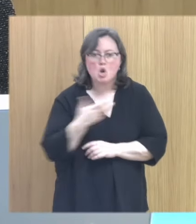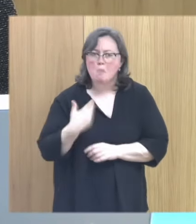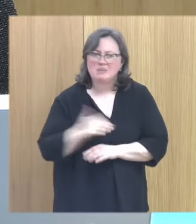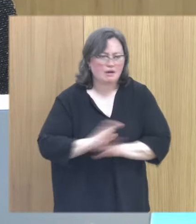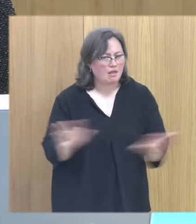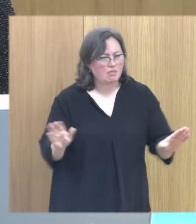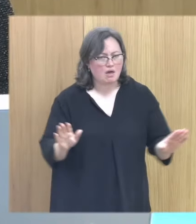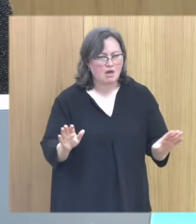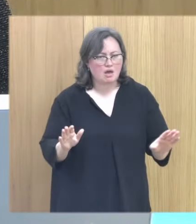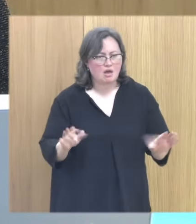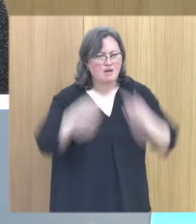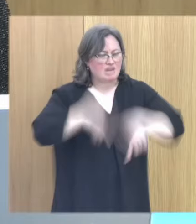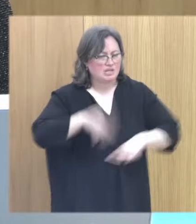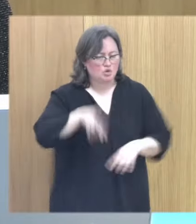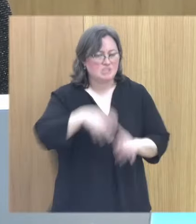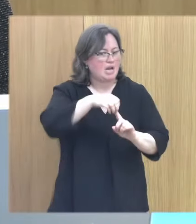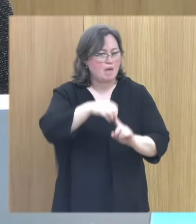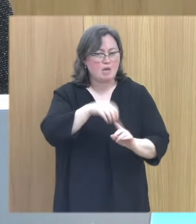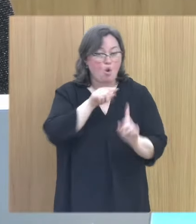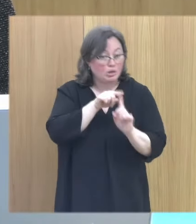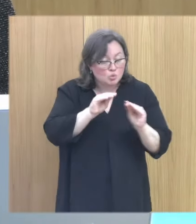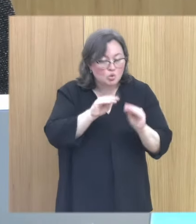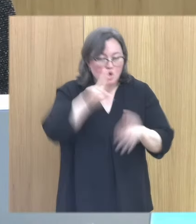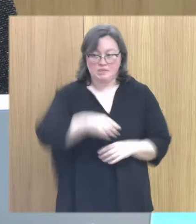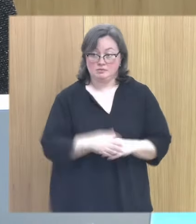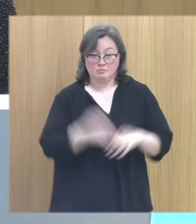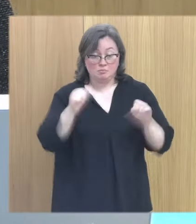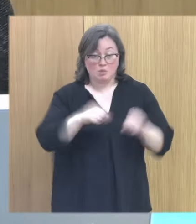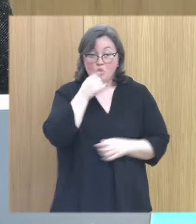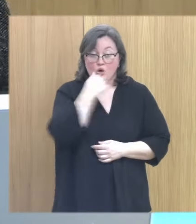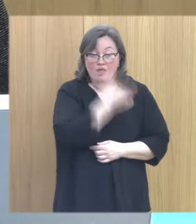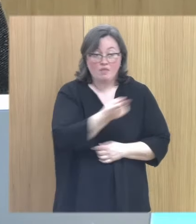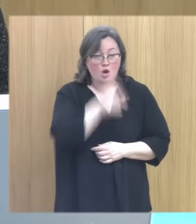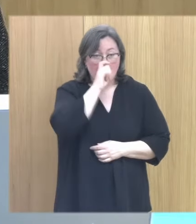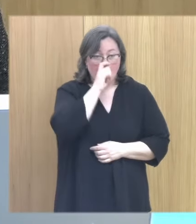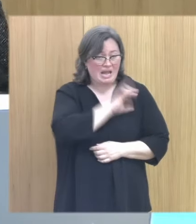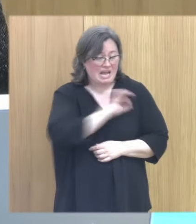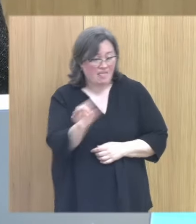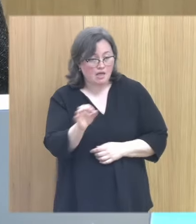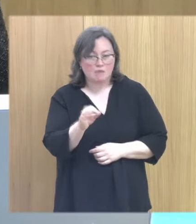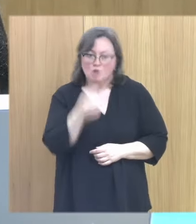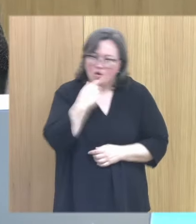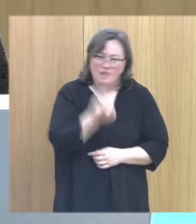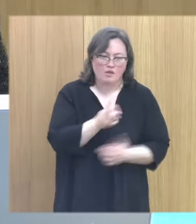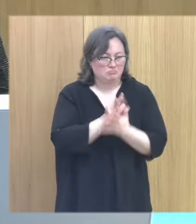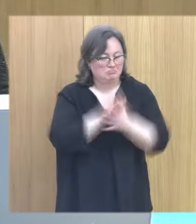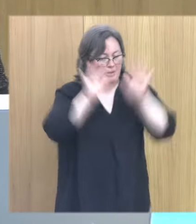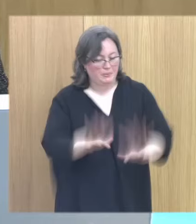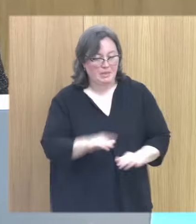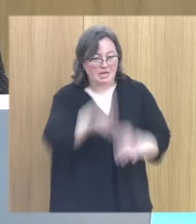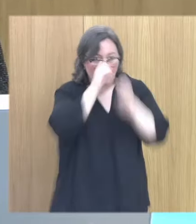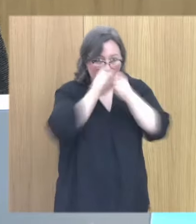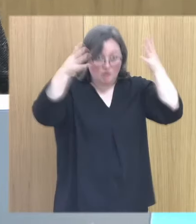nada no es no es la clave ni el objetivo con el que yo porque yo le digo no vas a recordar nada porque esto es fundamental no vas a recordar